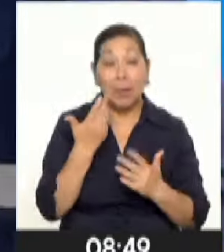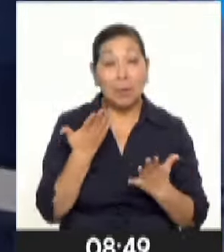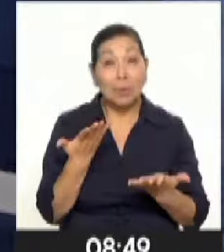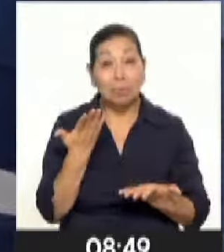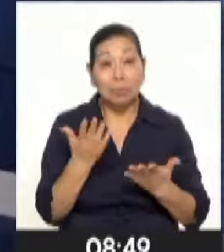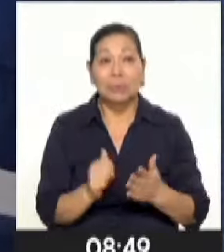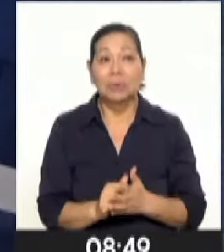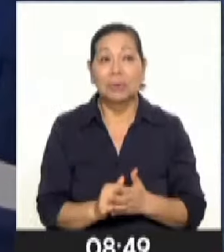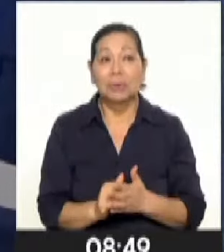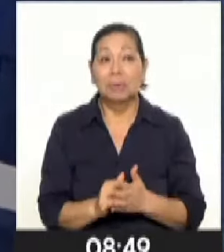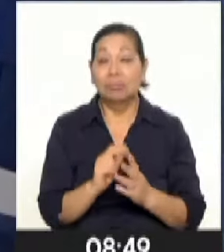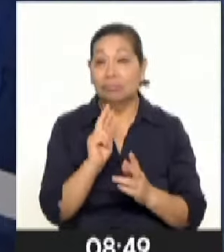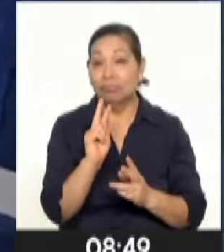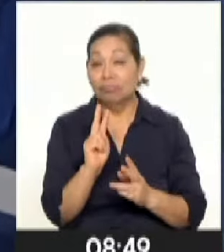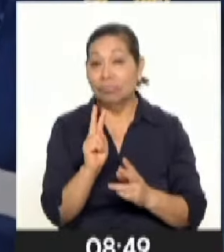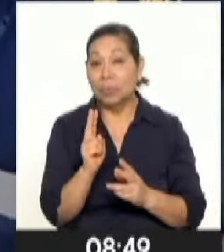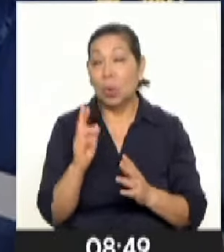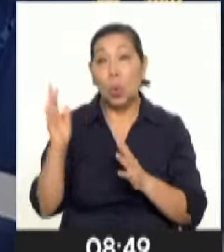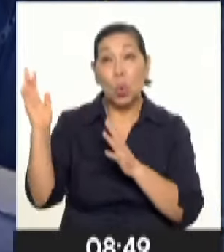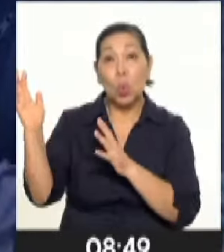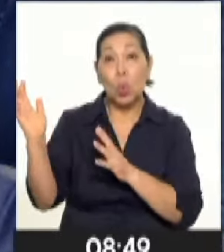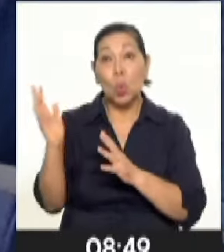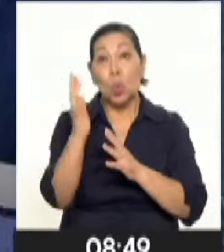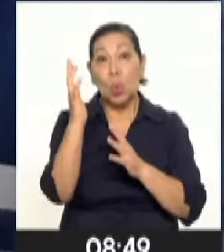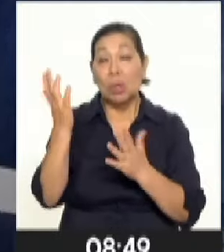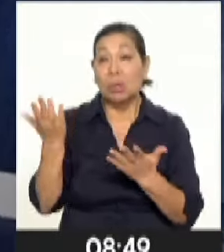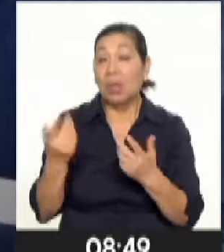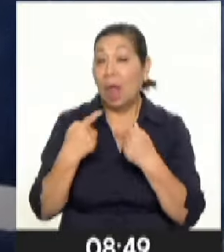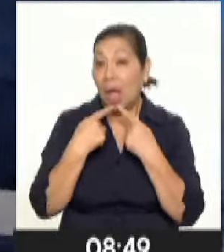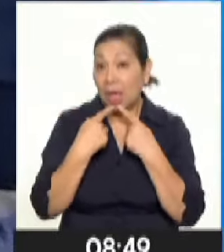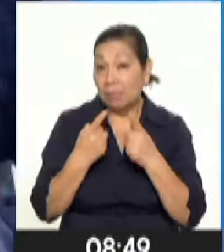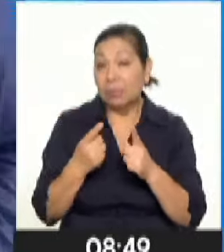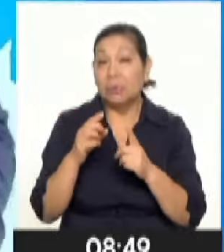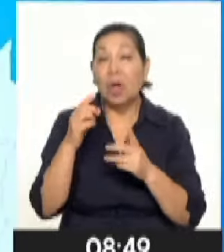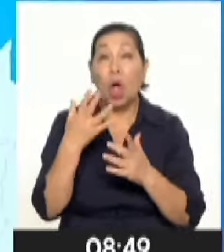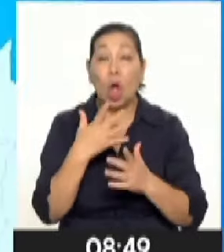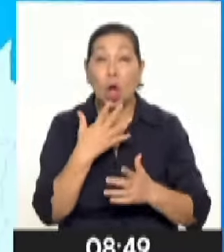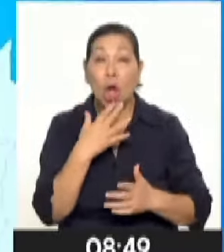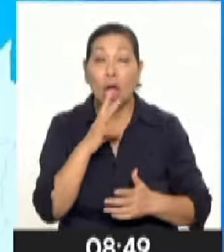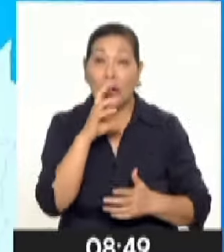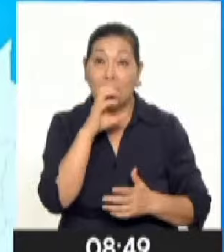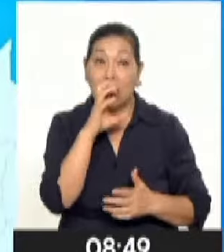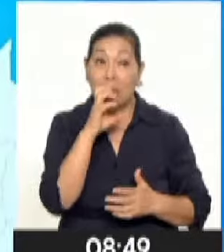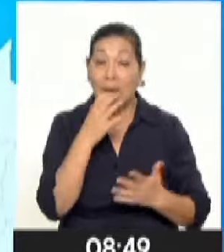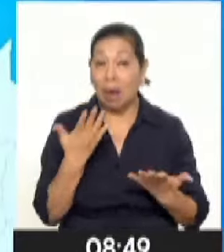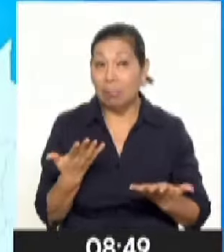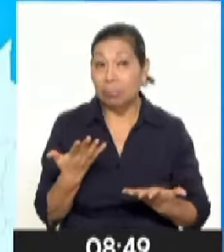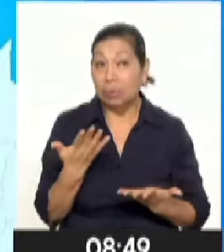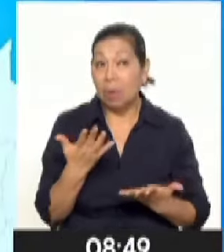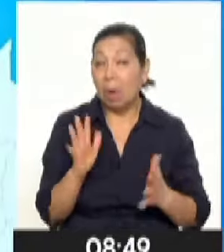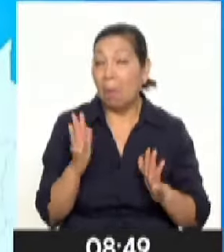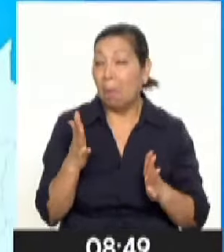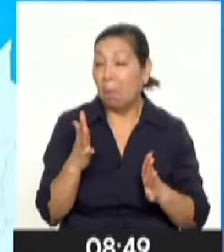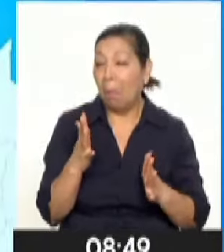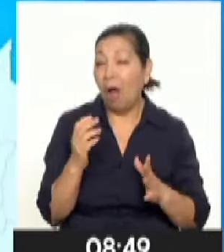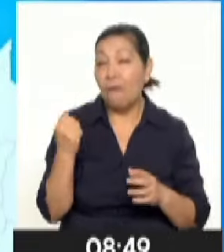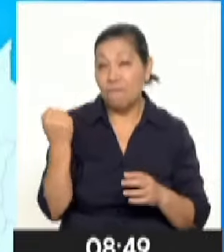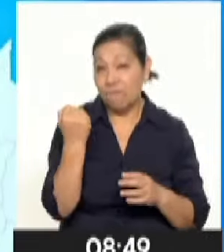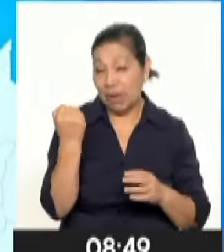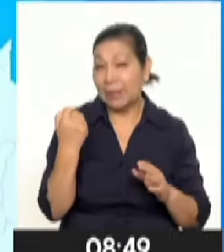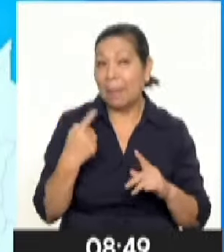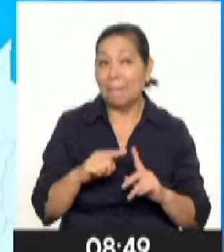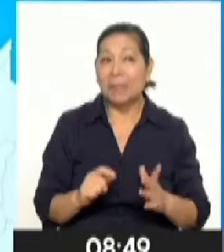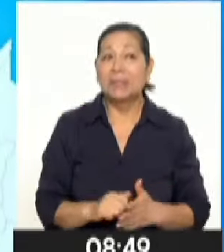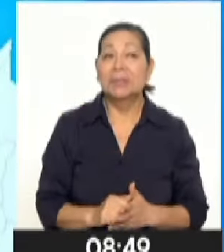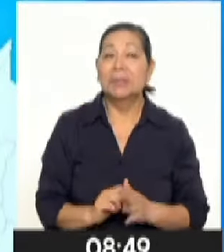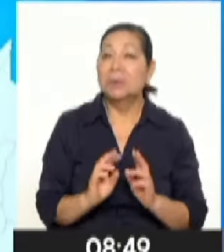entraría en vigencia nuestro aviso de incremento de viento en la costa. Es un aviso de nivel naranja, lo cual nos habla de un evento de fuerte intensidad,